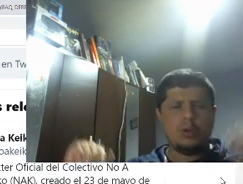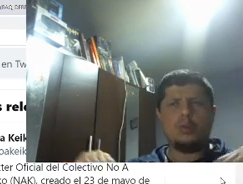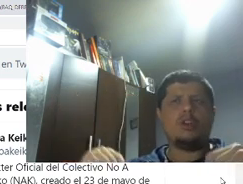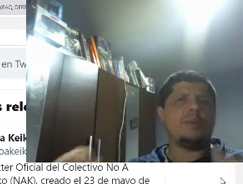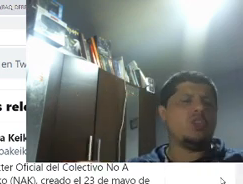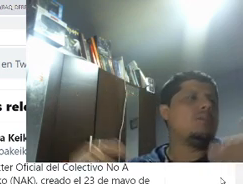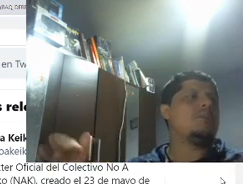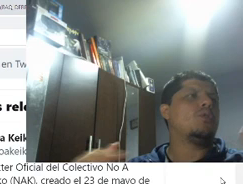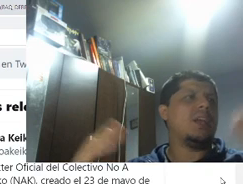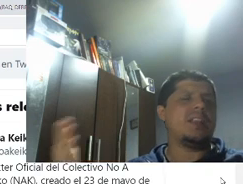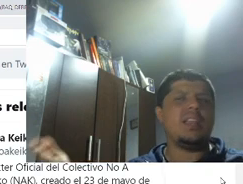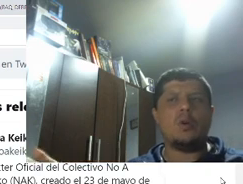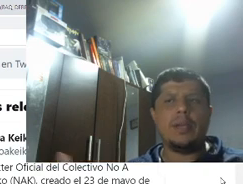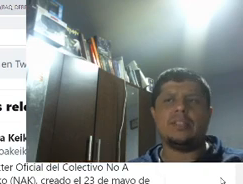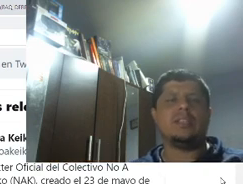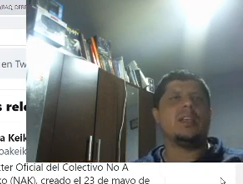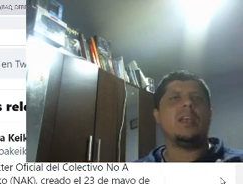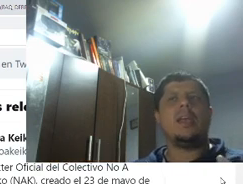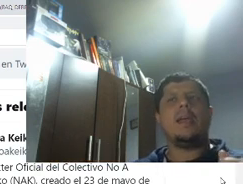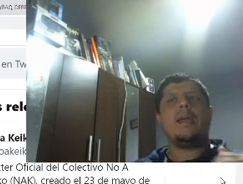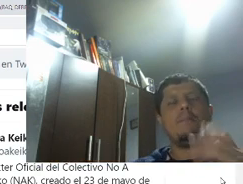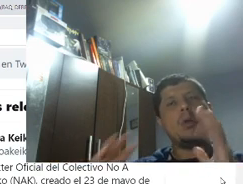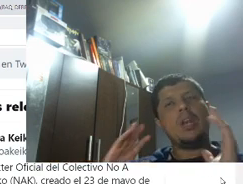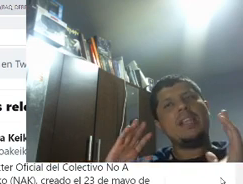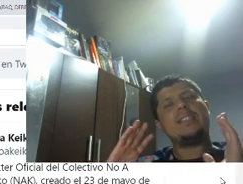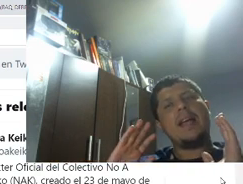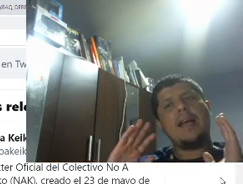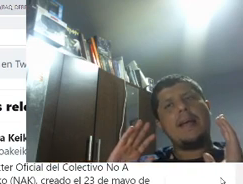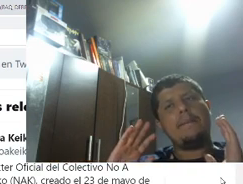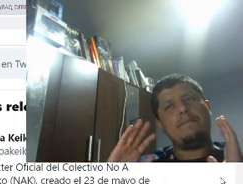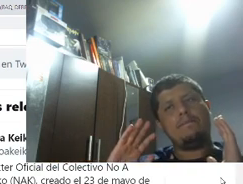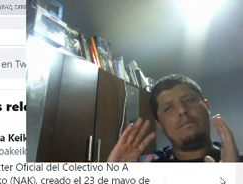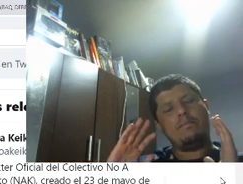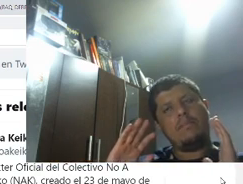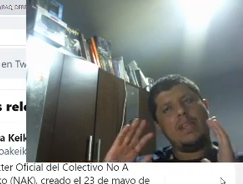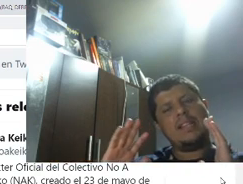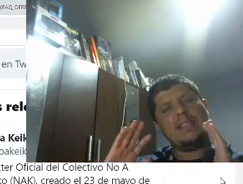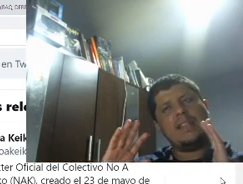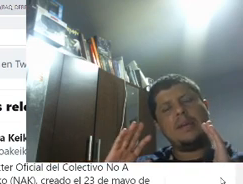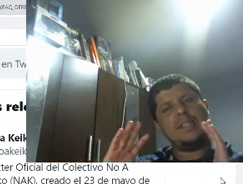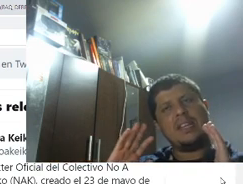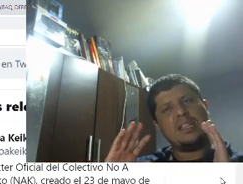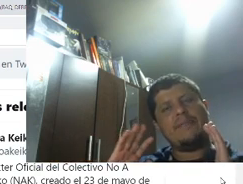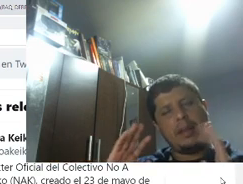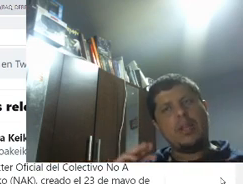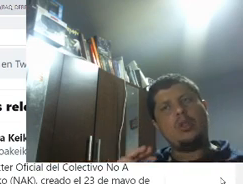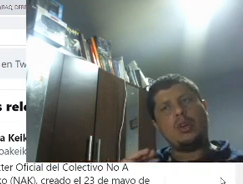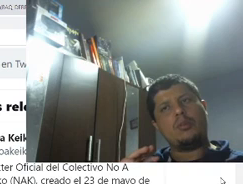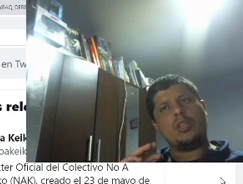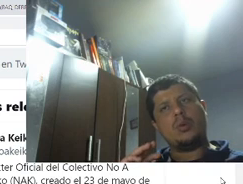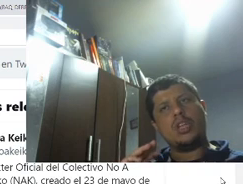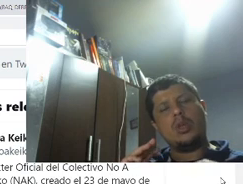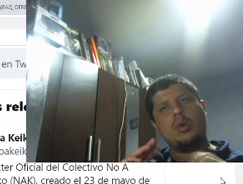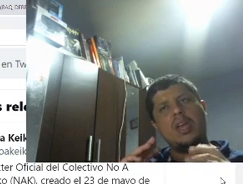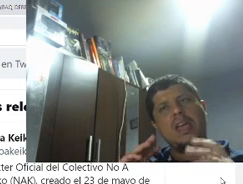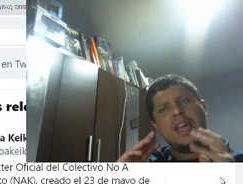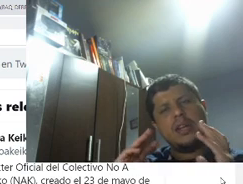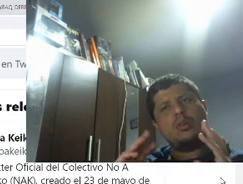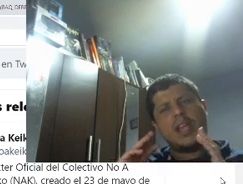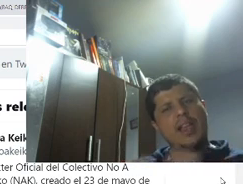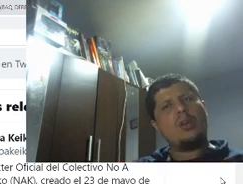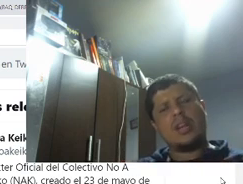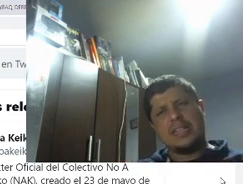No hay ningún problema. Yo mismo le critico a veces. Pero en esta... En esta entrevista, en este fragmento que hemos escuchado,